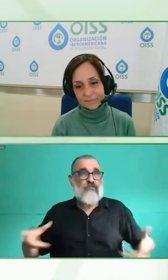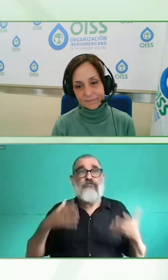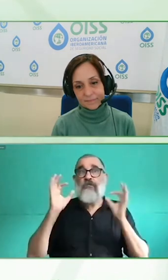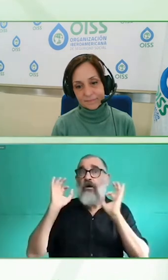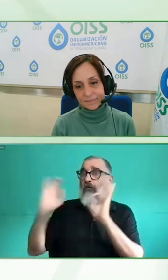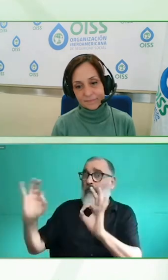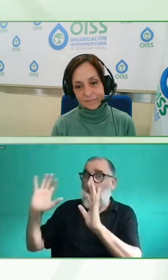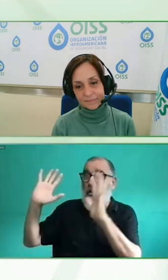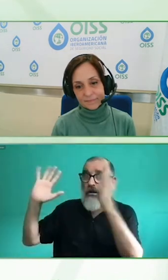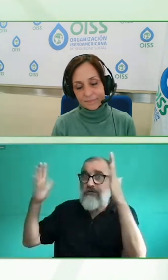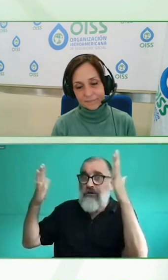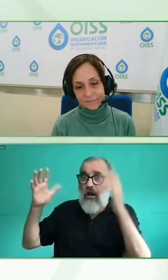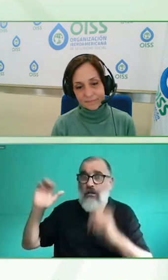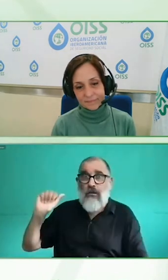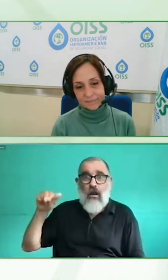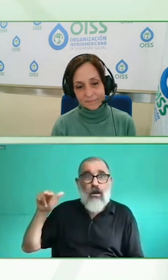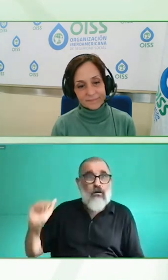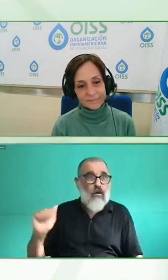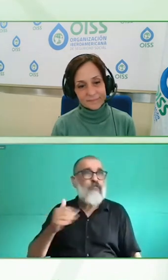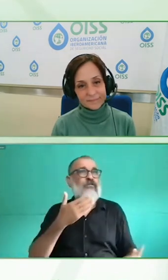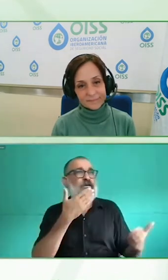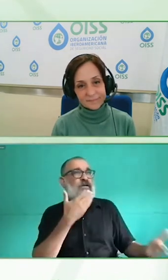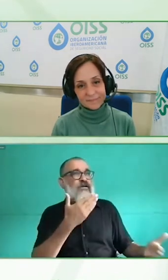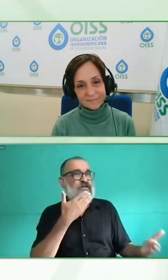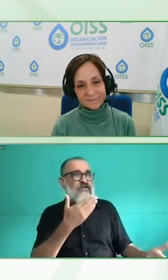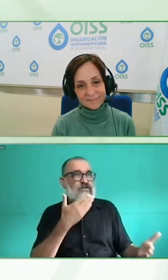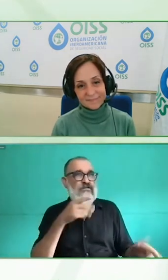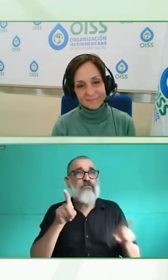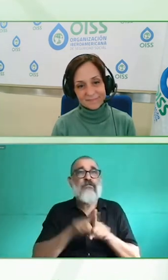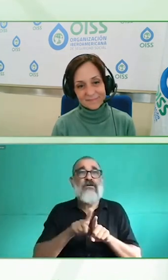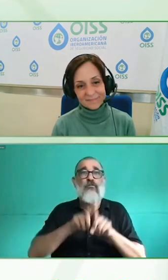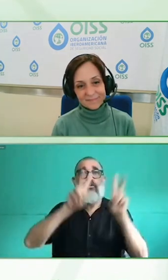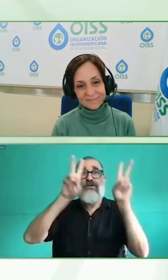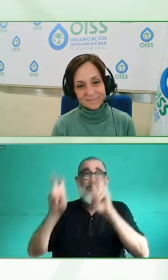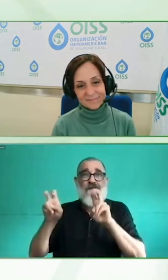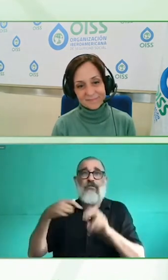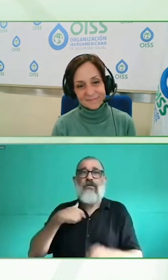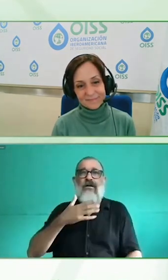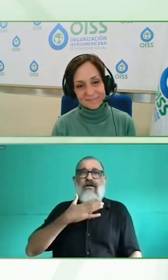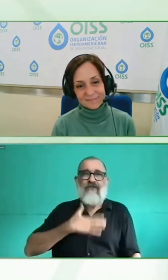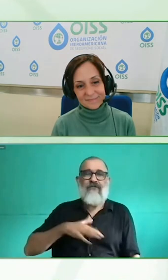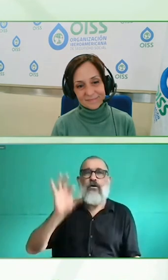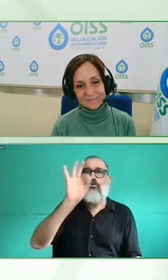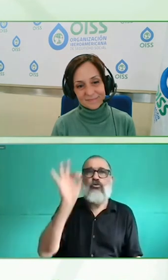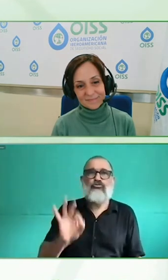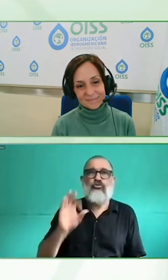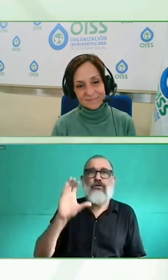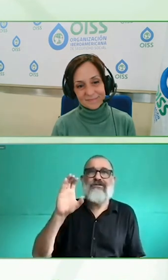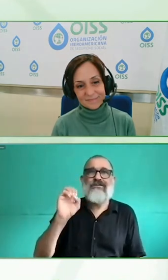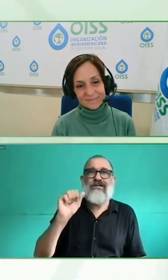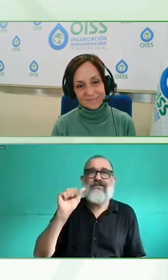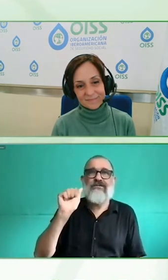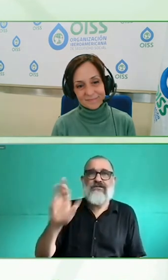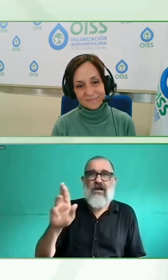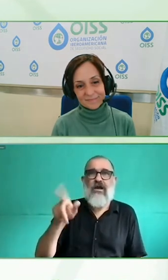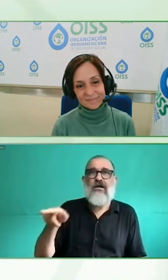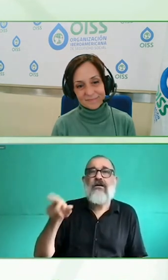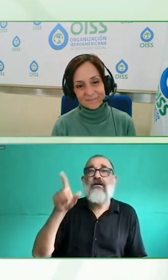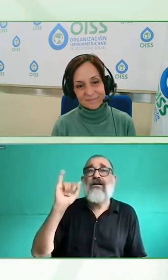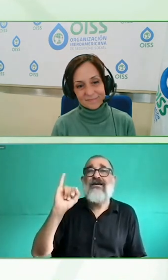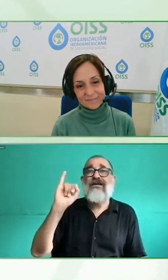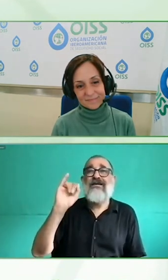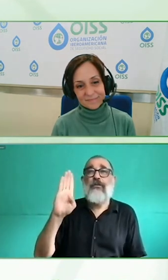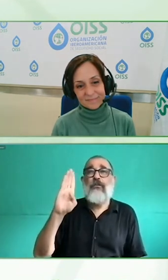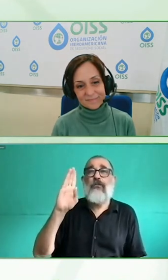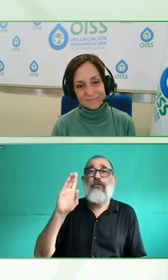Muchas gracias. Bueno, aquí tenemos también Gabriela un gran ejemplo de cómo podemos apoyar a replicar. Yo creo que